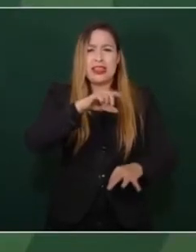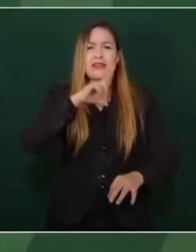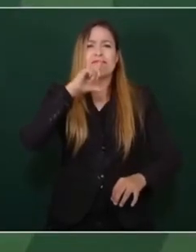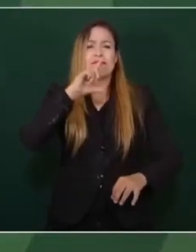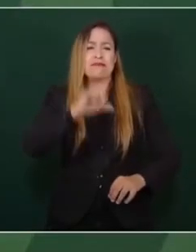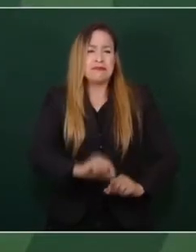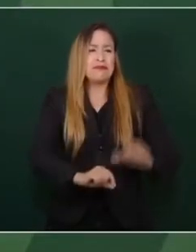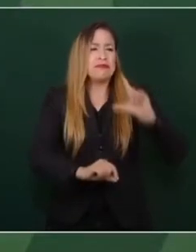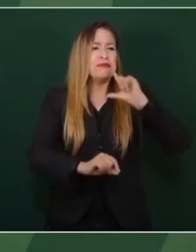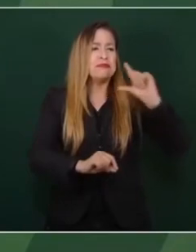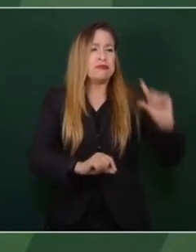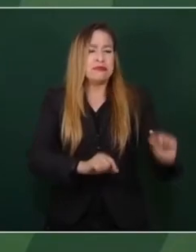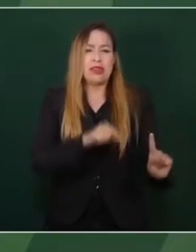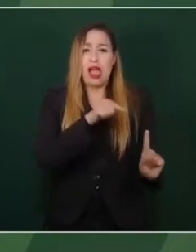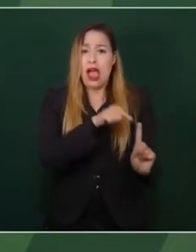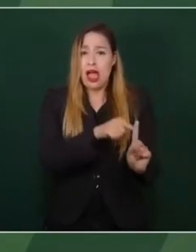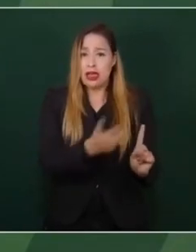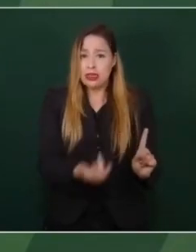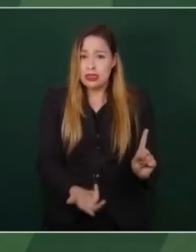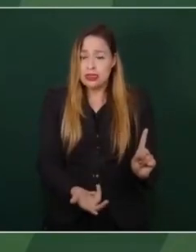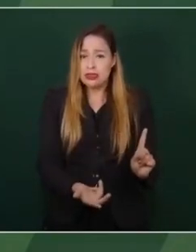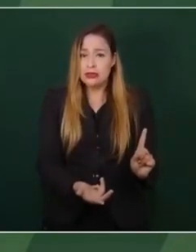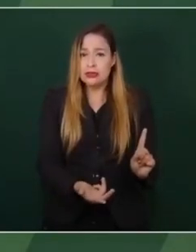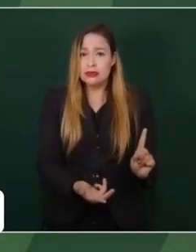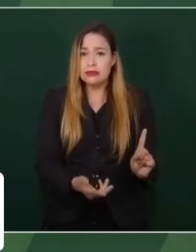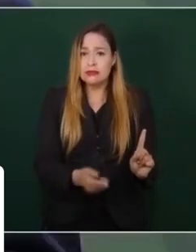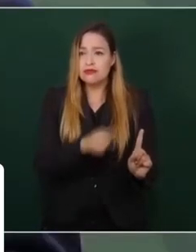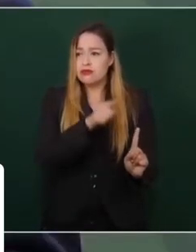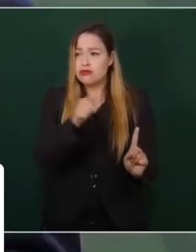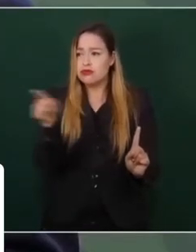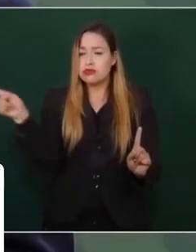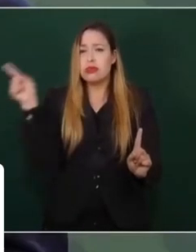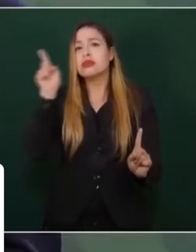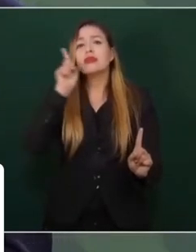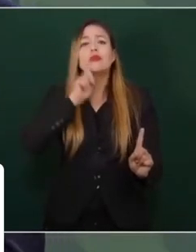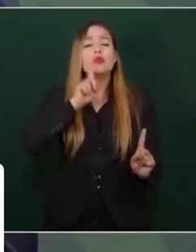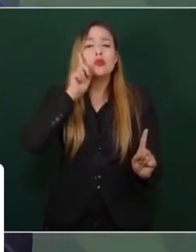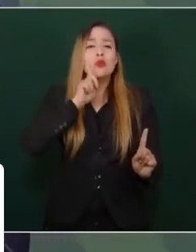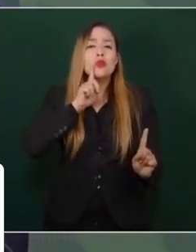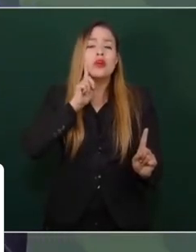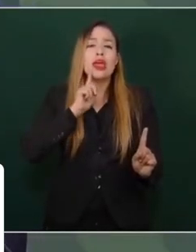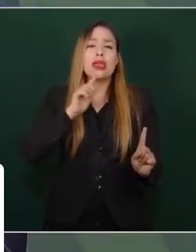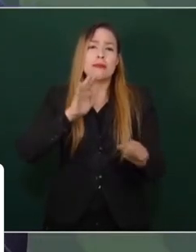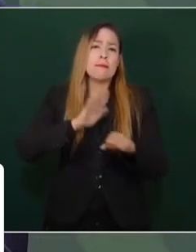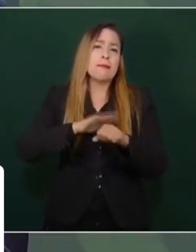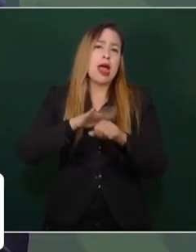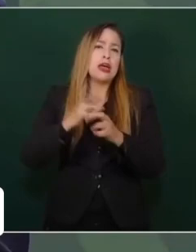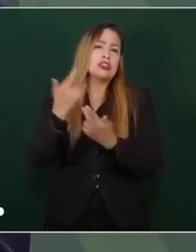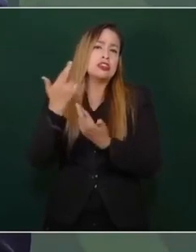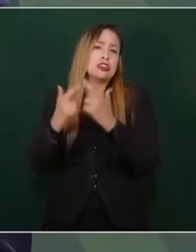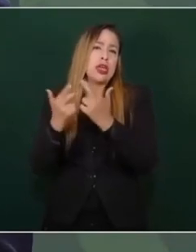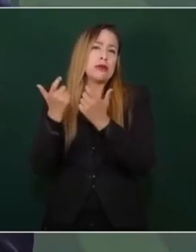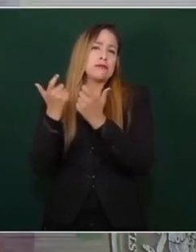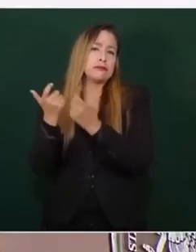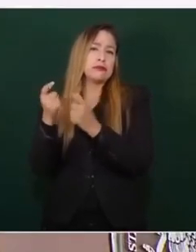decían las mujeres de más ingresos en aquella época,